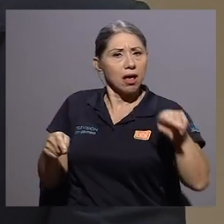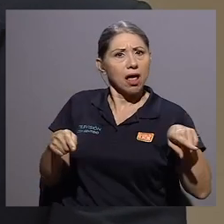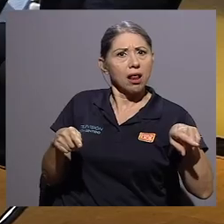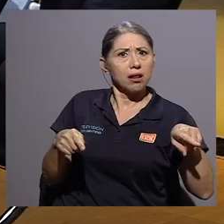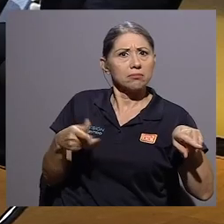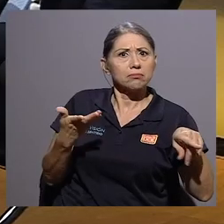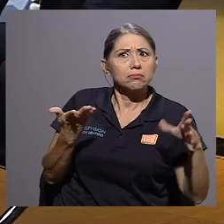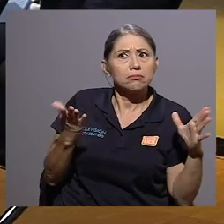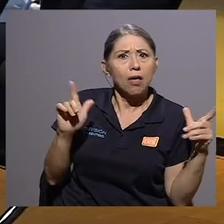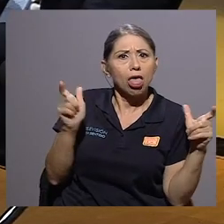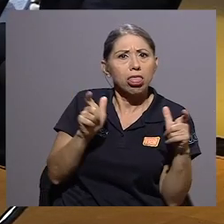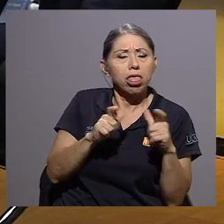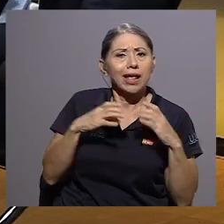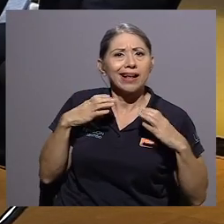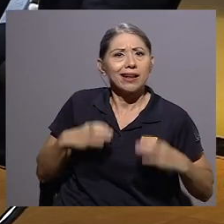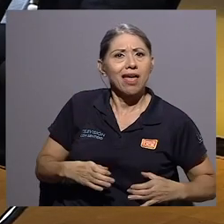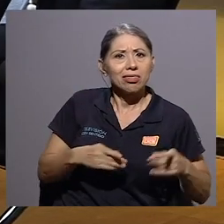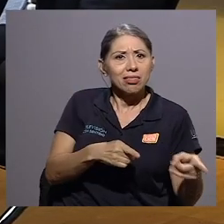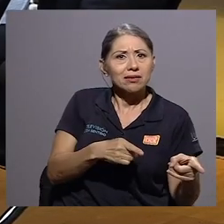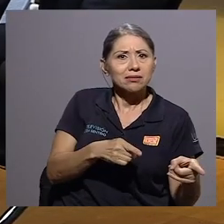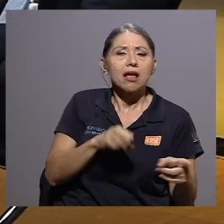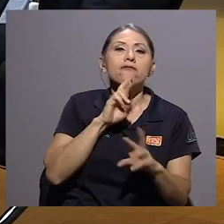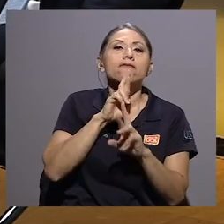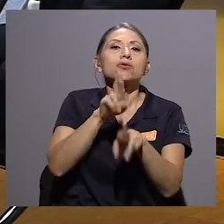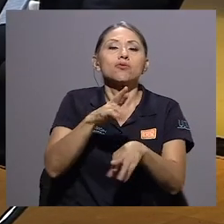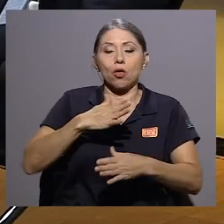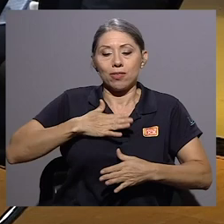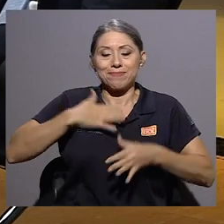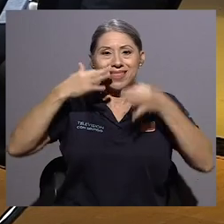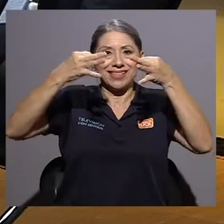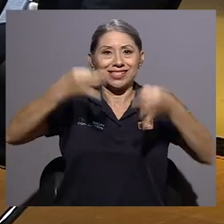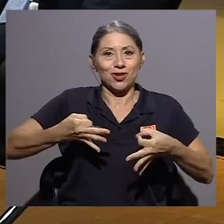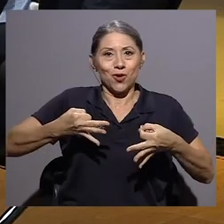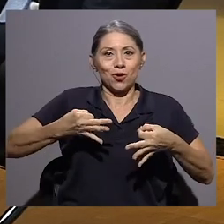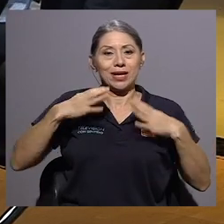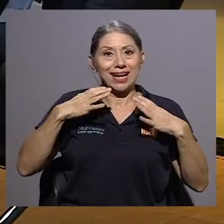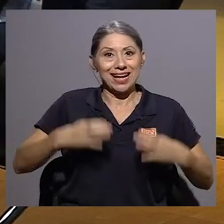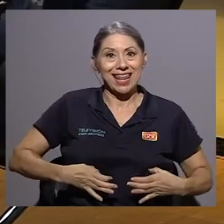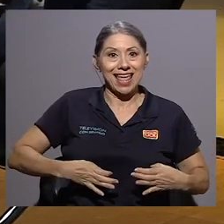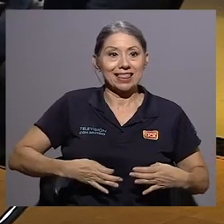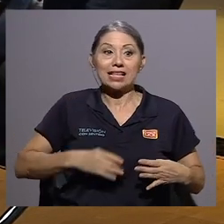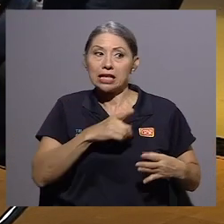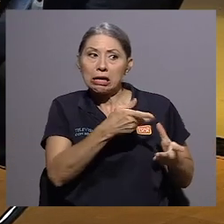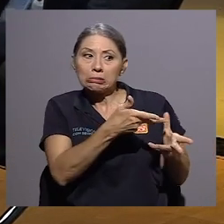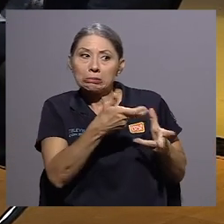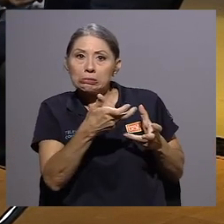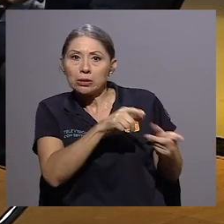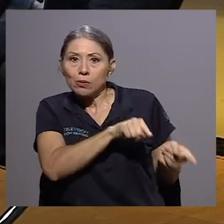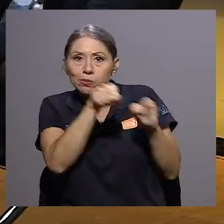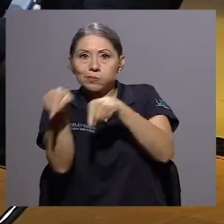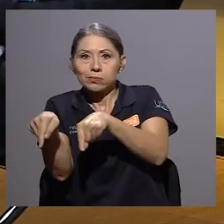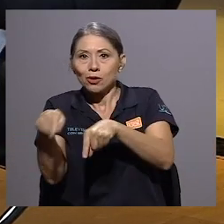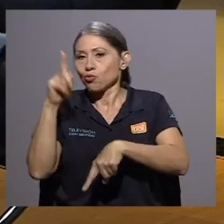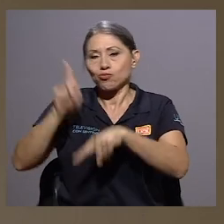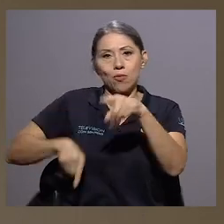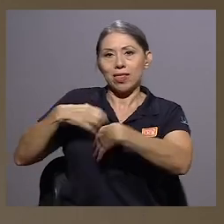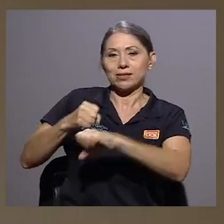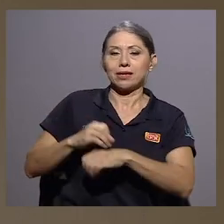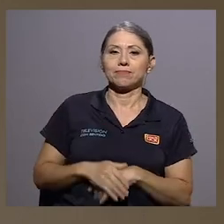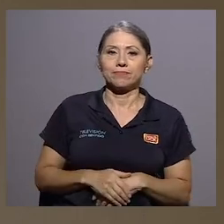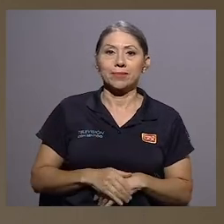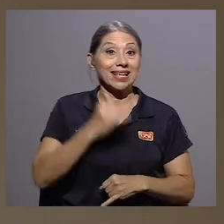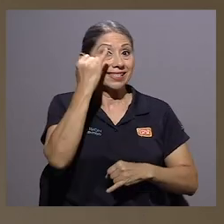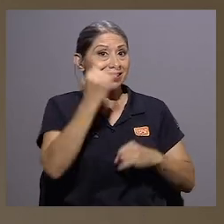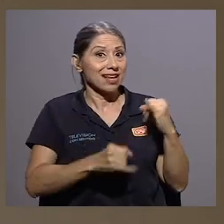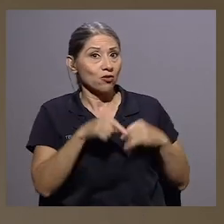contrato, se ve en el riesgo de perder esos clientes producto de una decisión mía de llevarme los clientes por otro lado. Eso es lo que no se